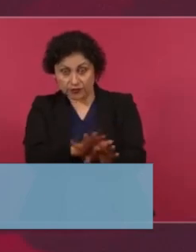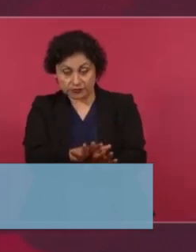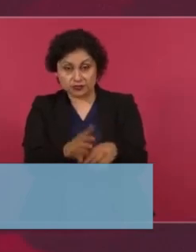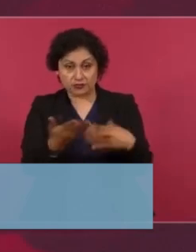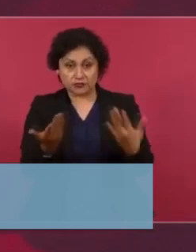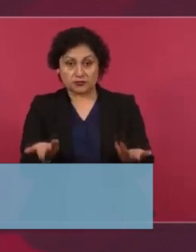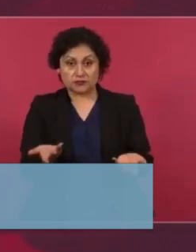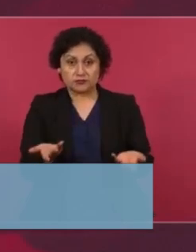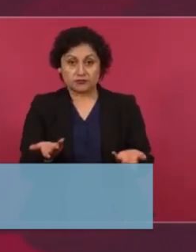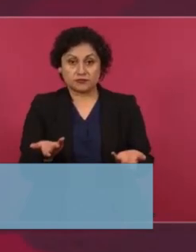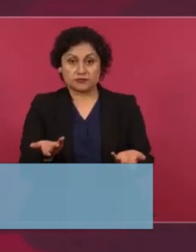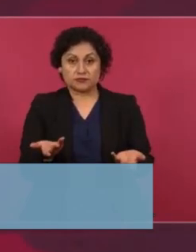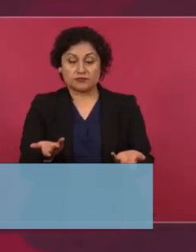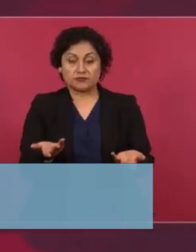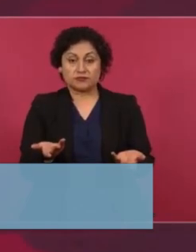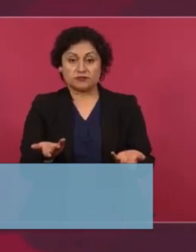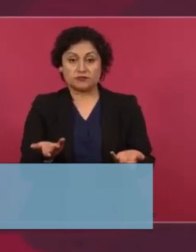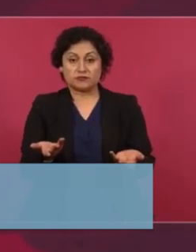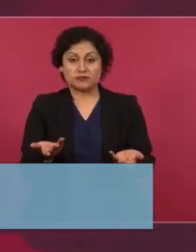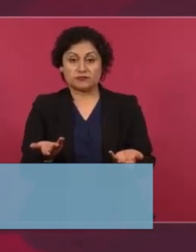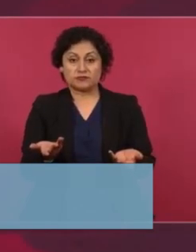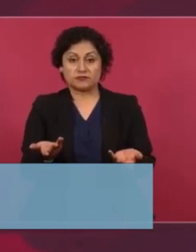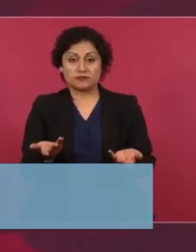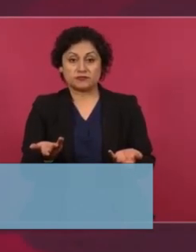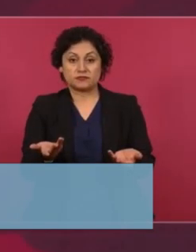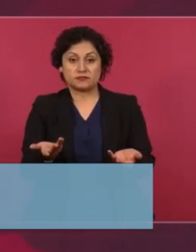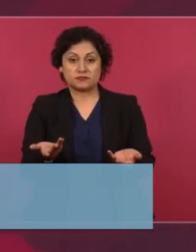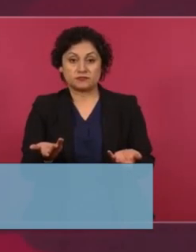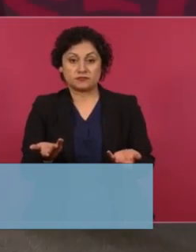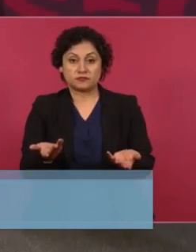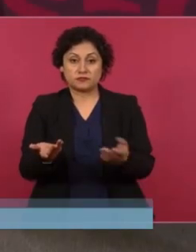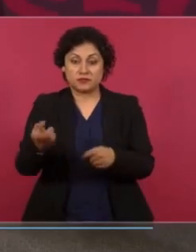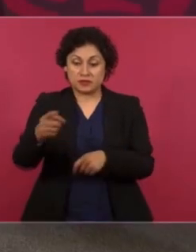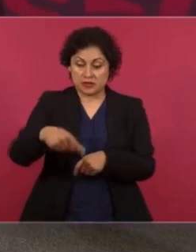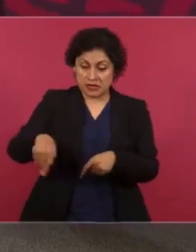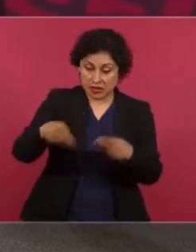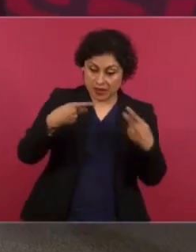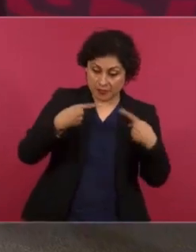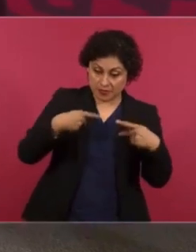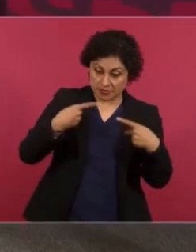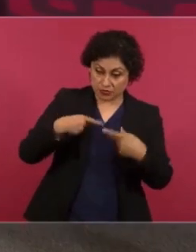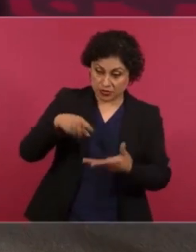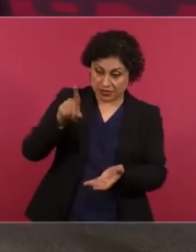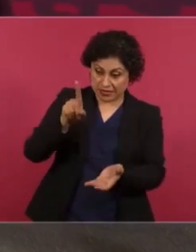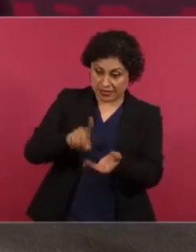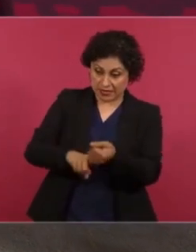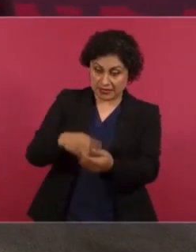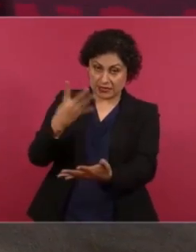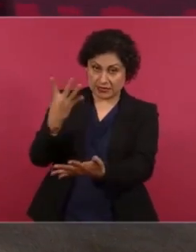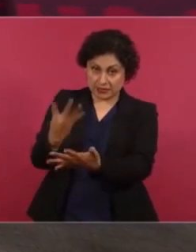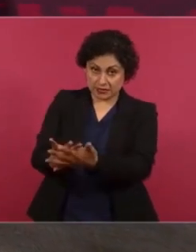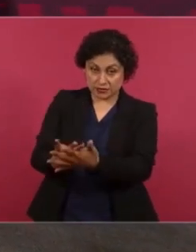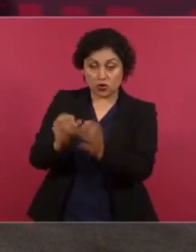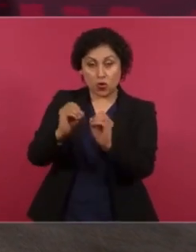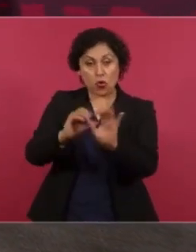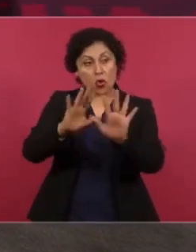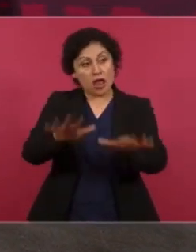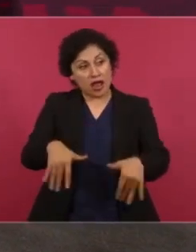los que están detenidos o quienes están en libertad,